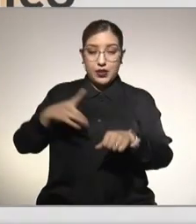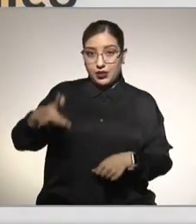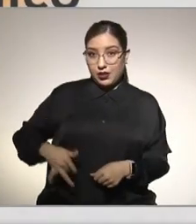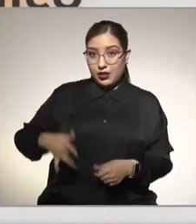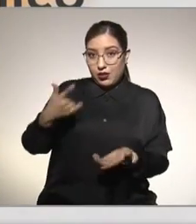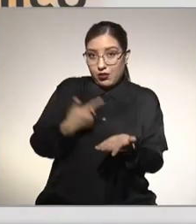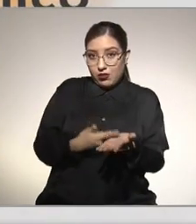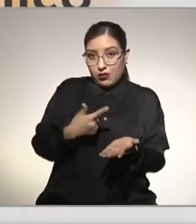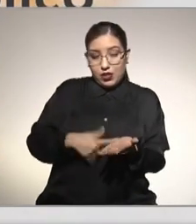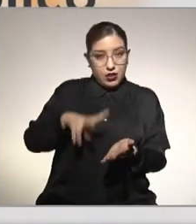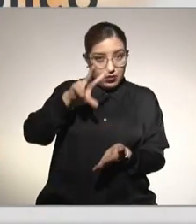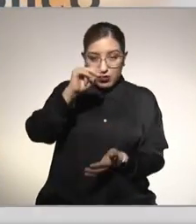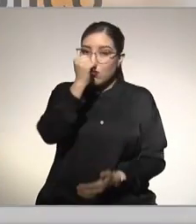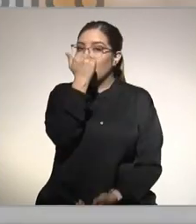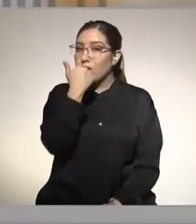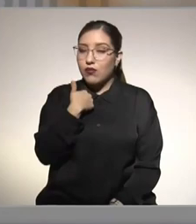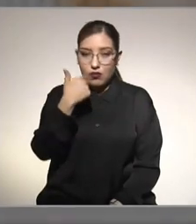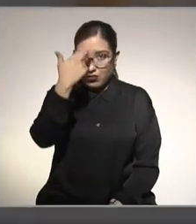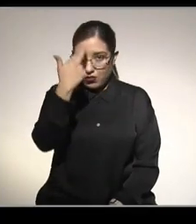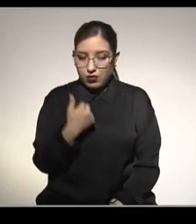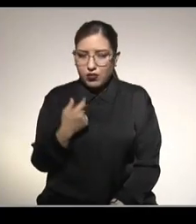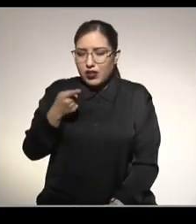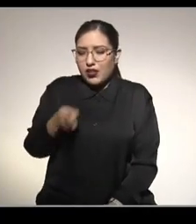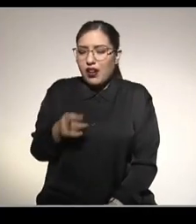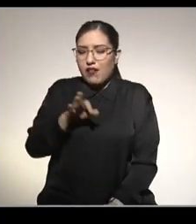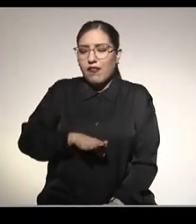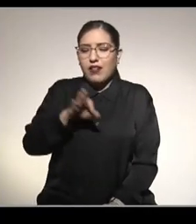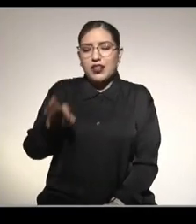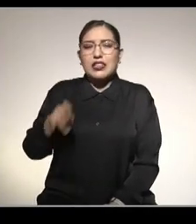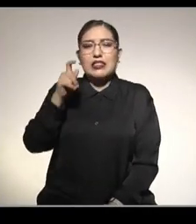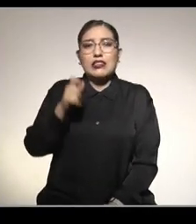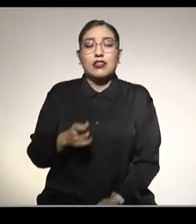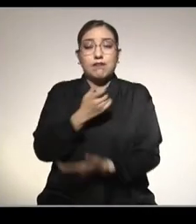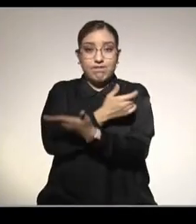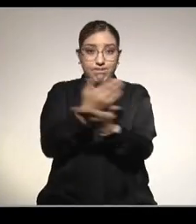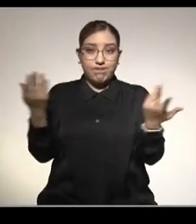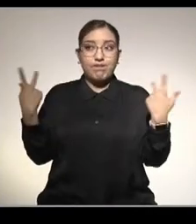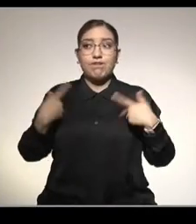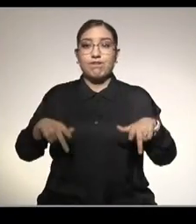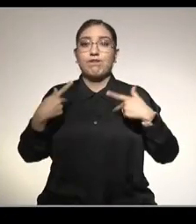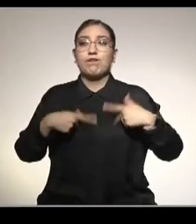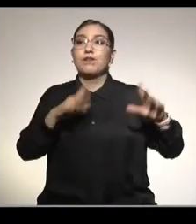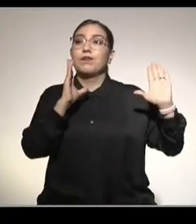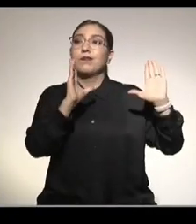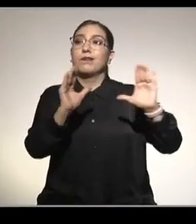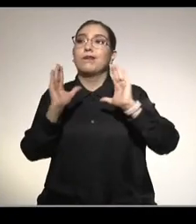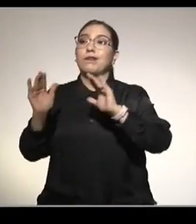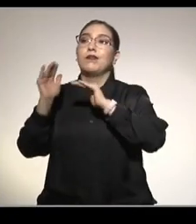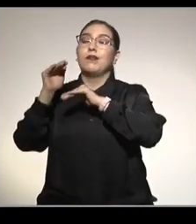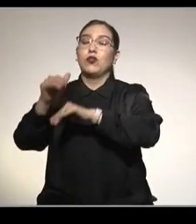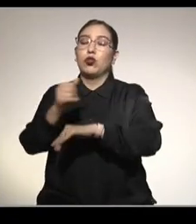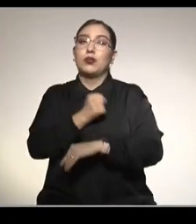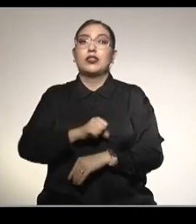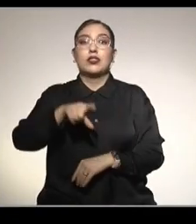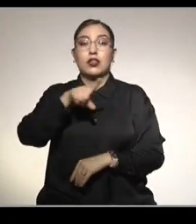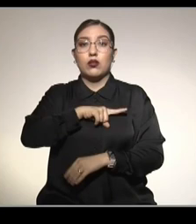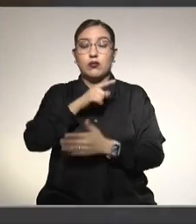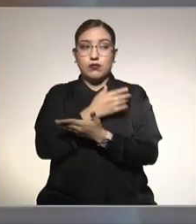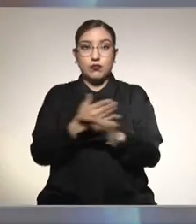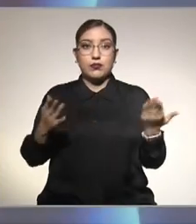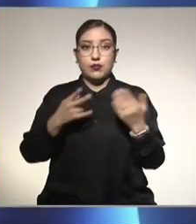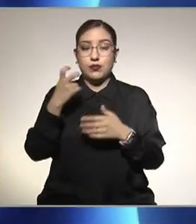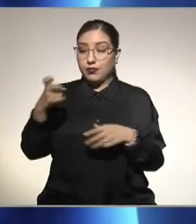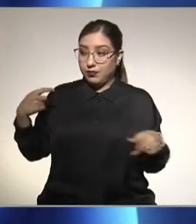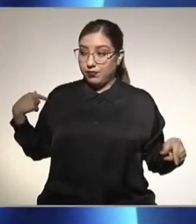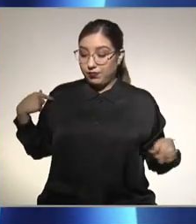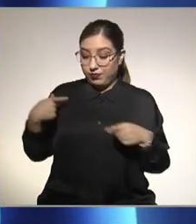Se trata de una fecha que tiene como objetivo concientizar a la población sobre un problema de salud pública que en las últimas